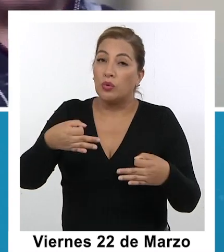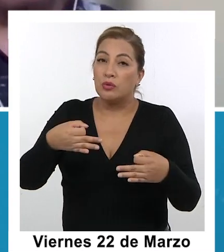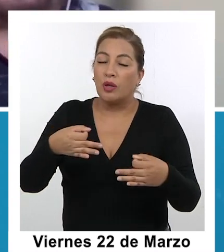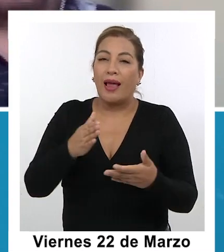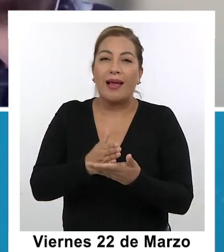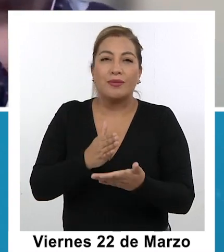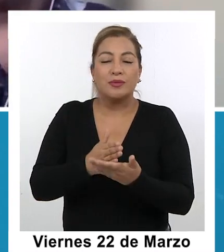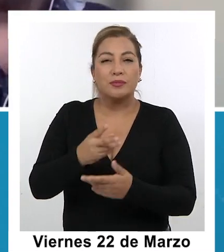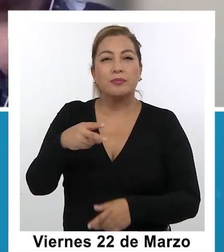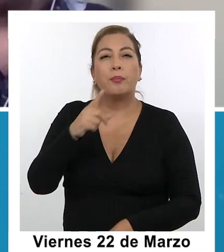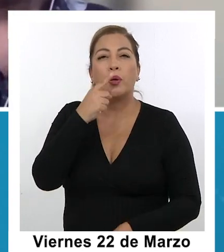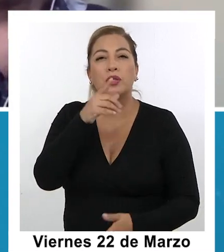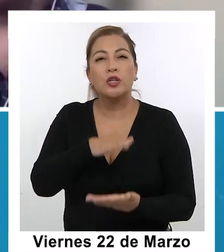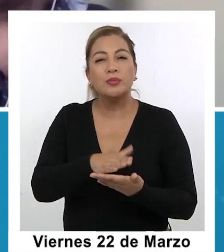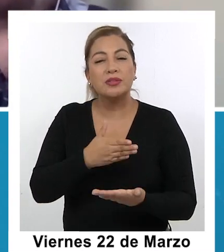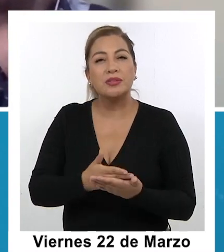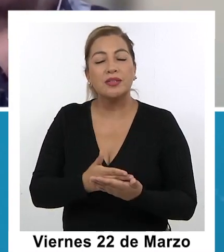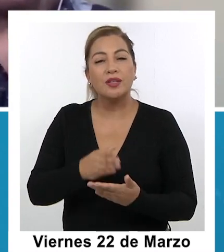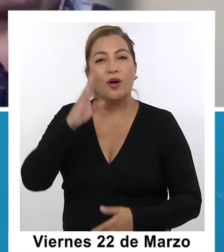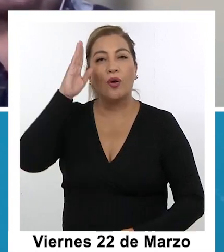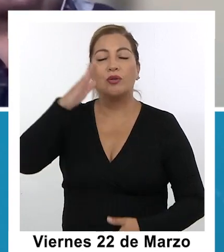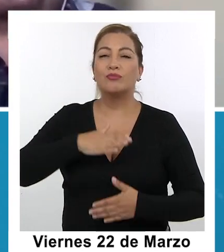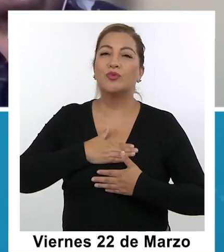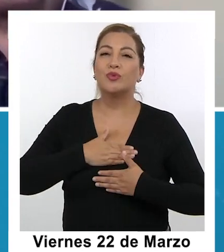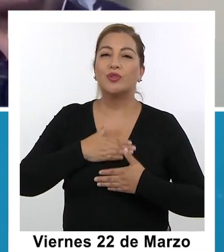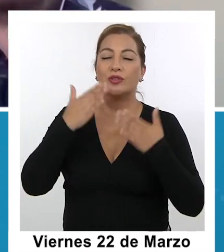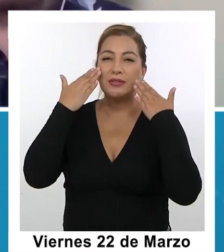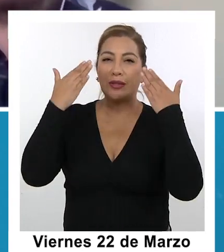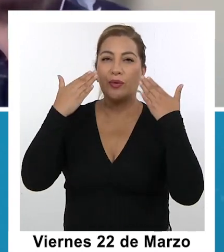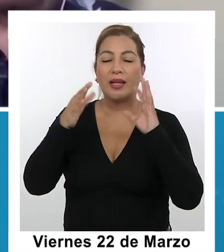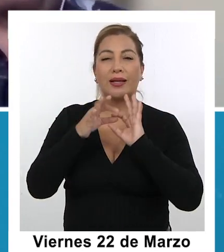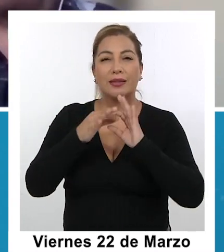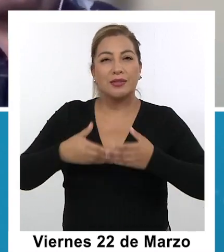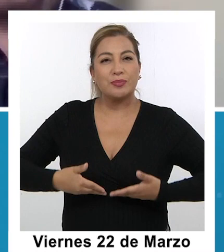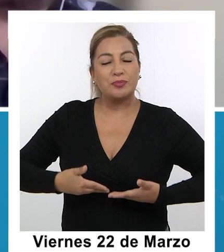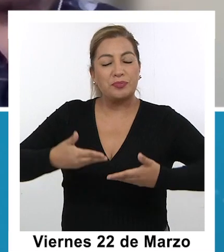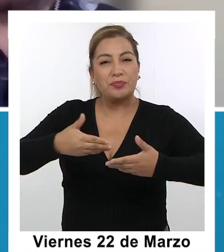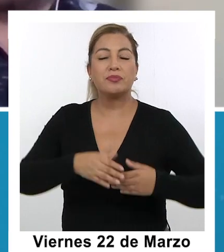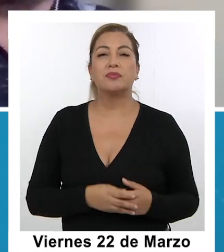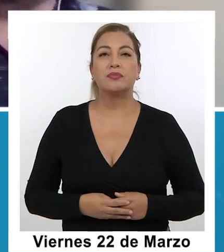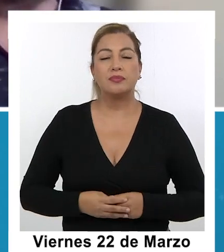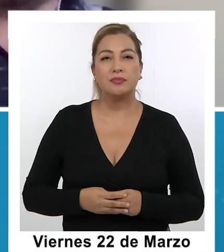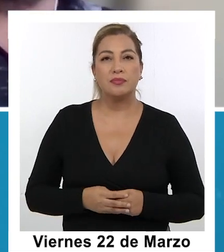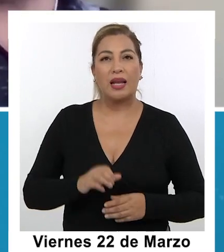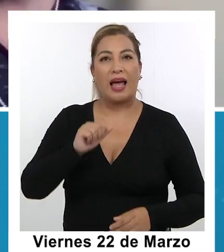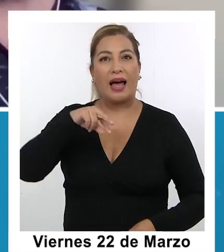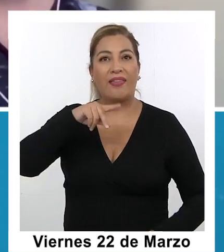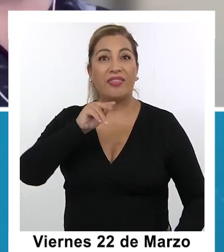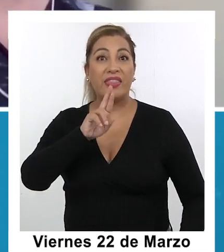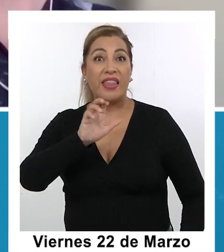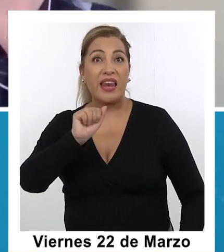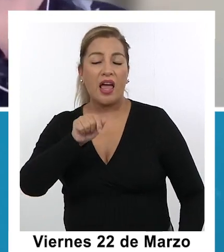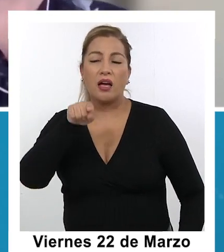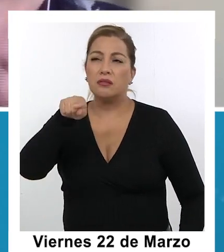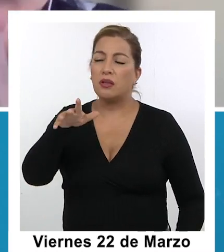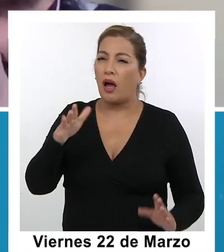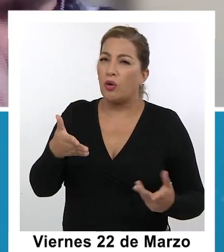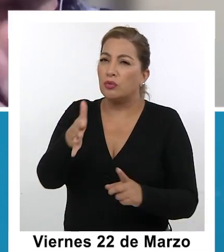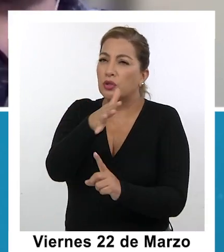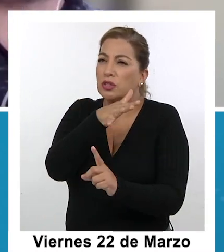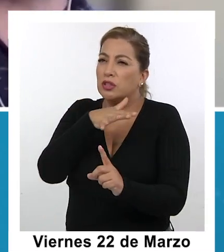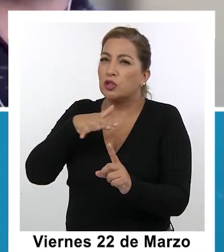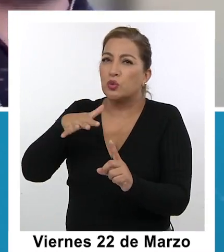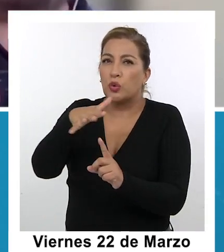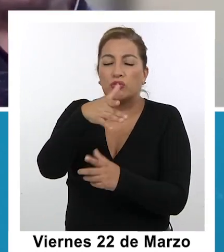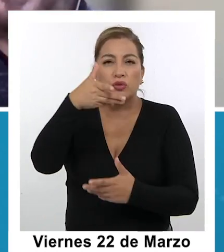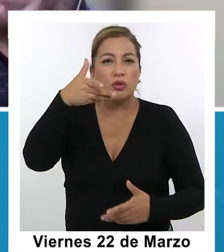academia ¿Cómo estás Andrea? Hola Karim un gusto saludarte muchas gracias por contacto. Igual Andrea estamos en una en una situación que fíjate